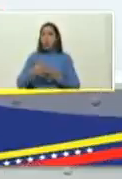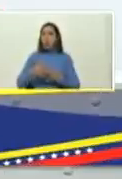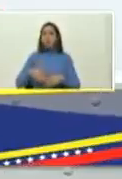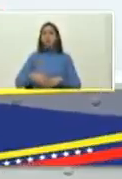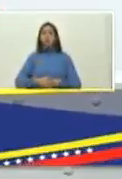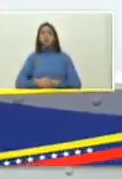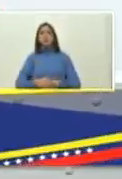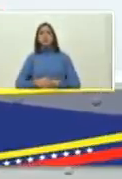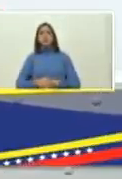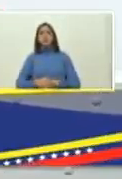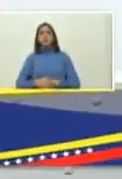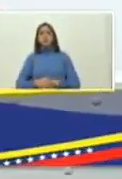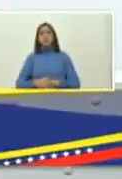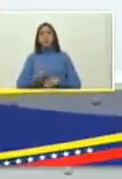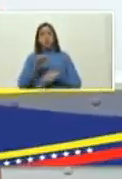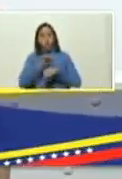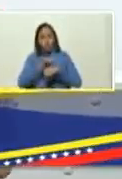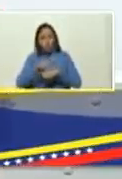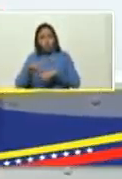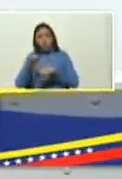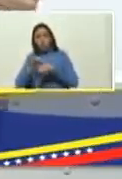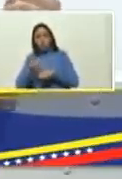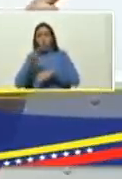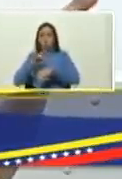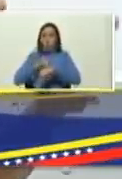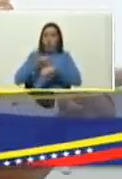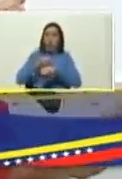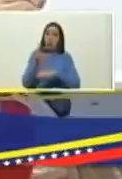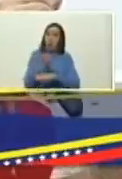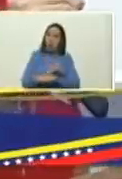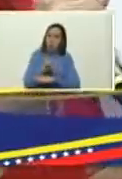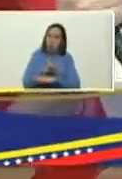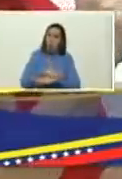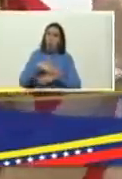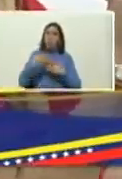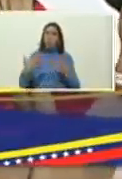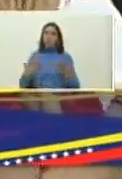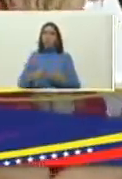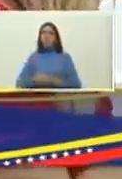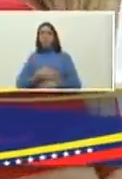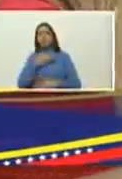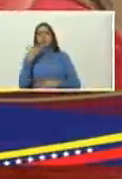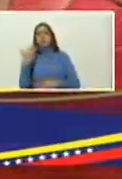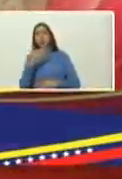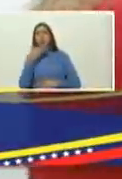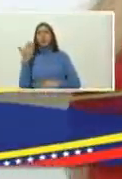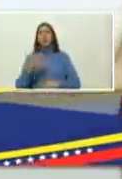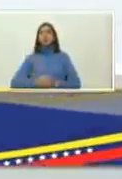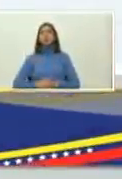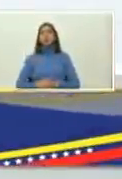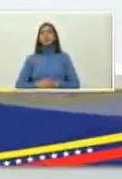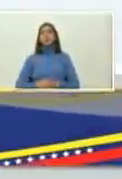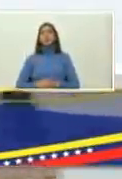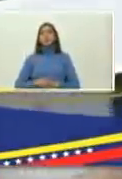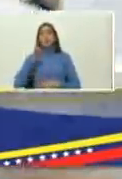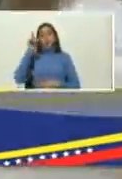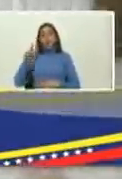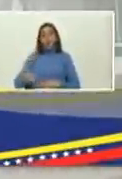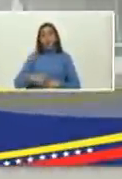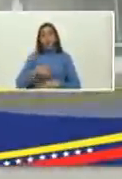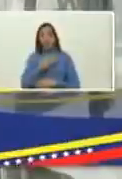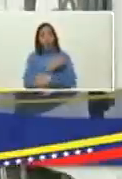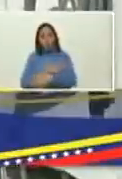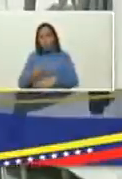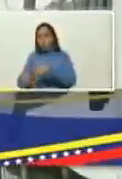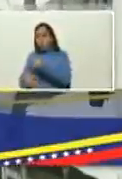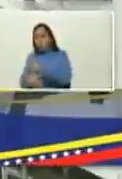la intervención quirúrgica los tiempos de intervención quirúrgica adicionalmente van a reducir la pérdida de sangre